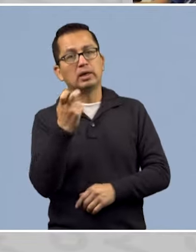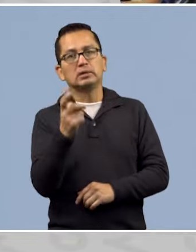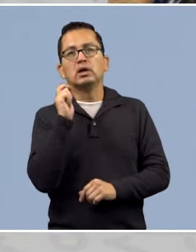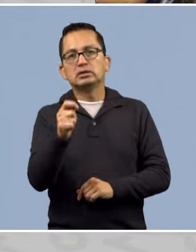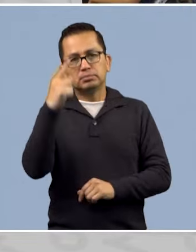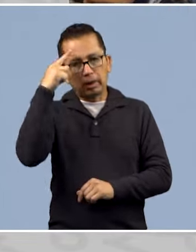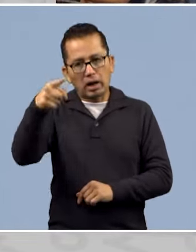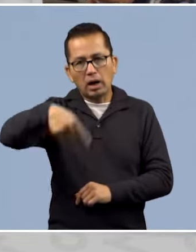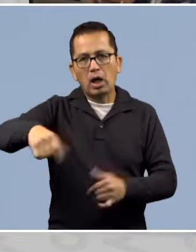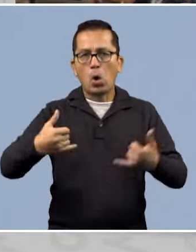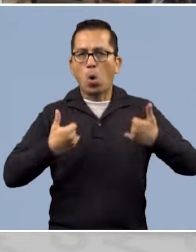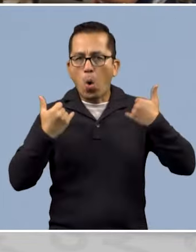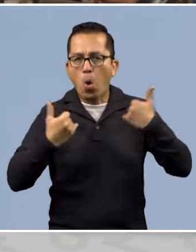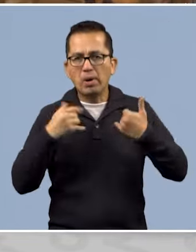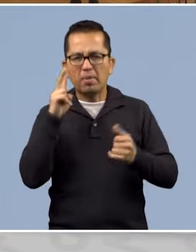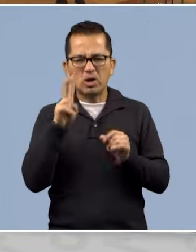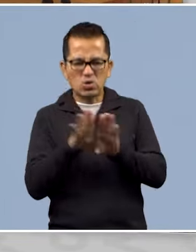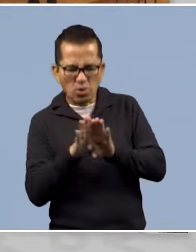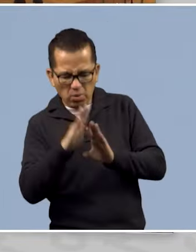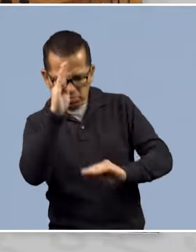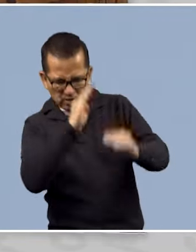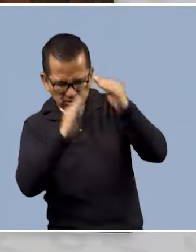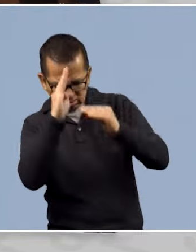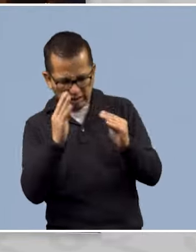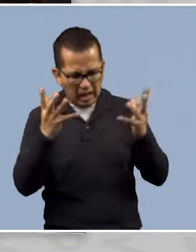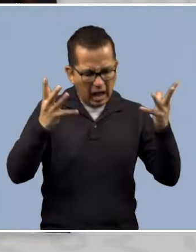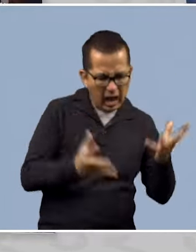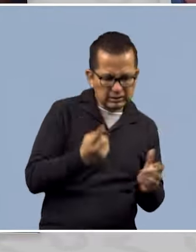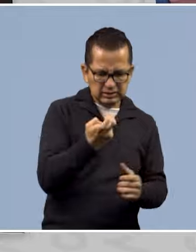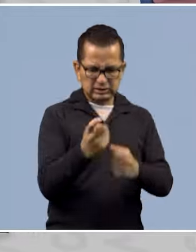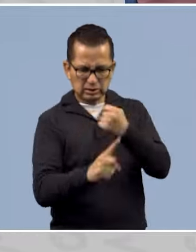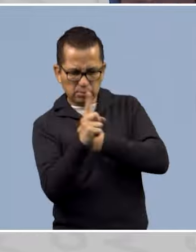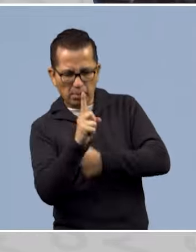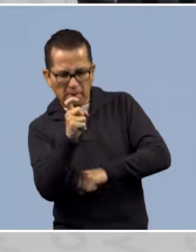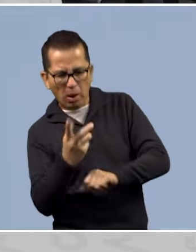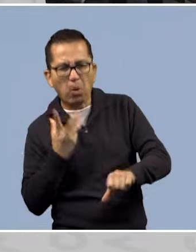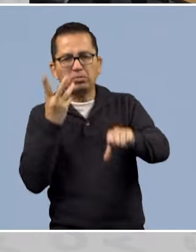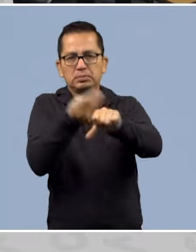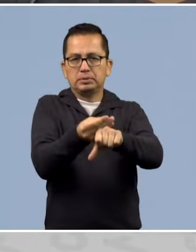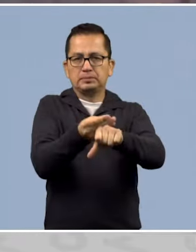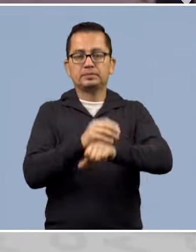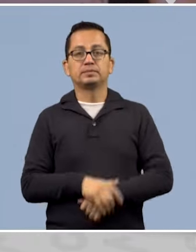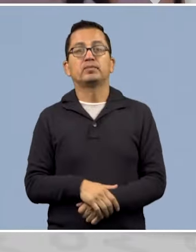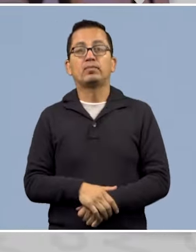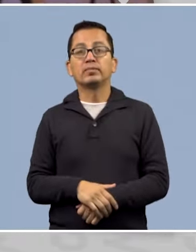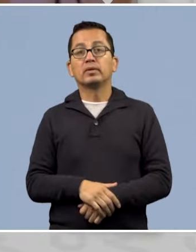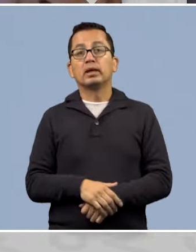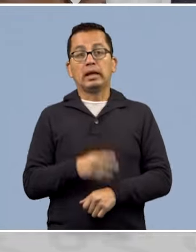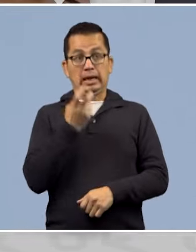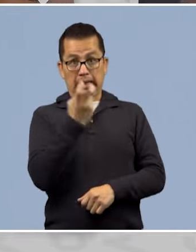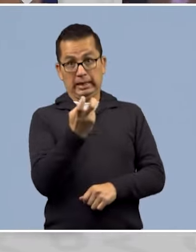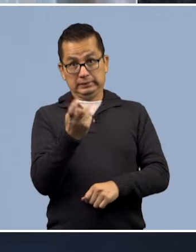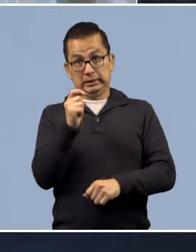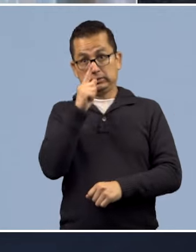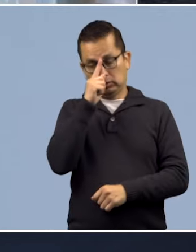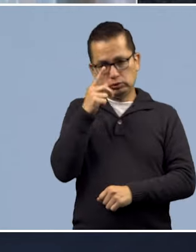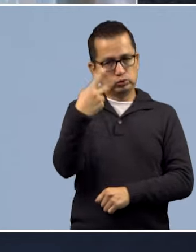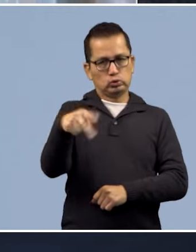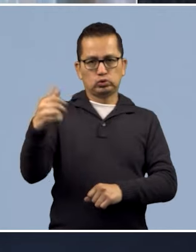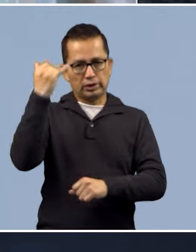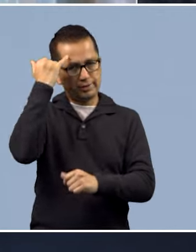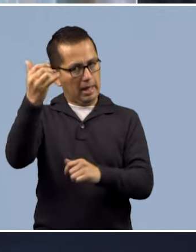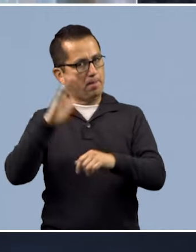hídrico en busca de solución a problemas del agua. Aquí, a diferencia de los jóvenes, ya es un poco más adelantadas sus ideas.